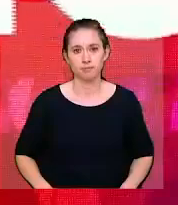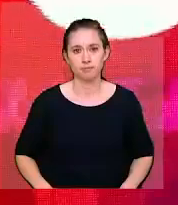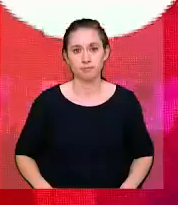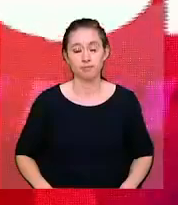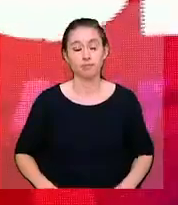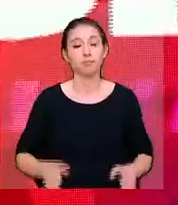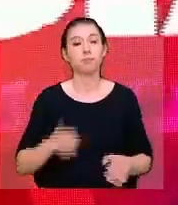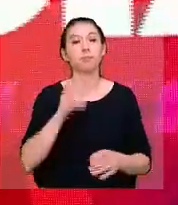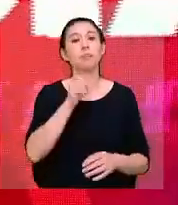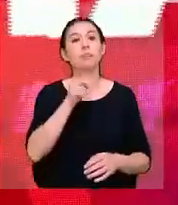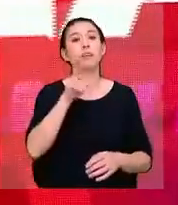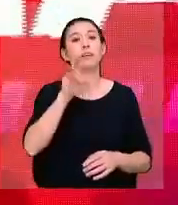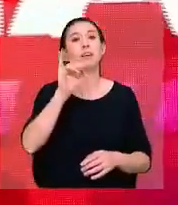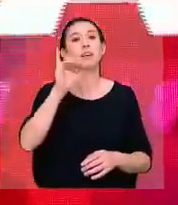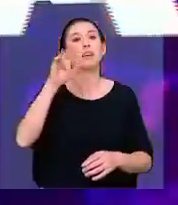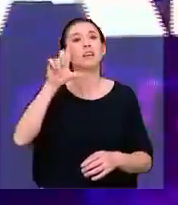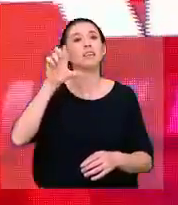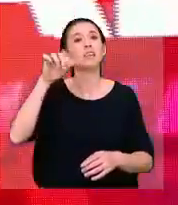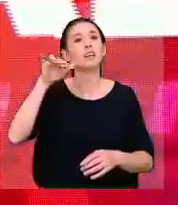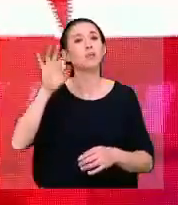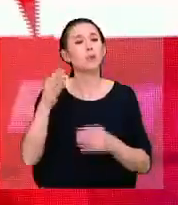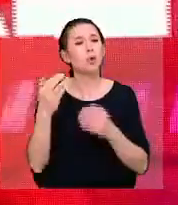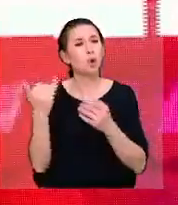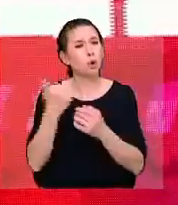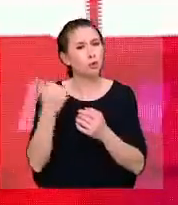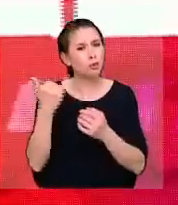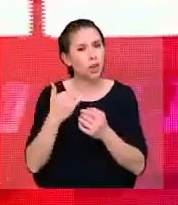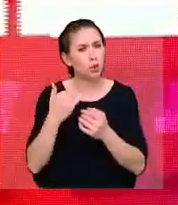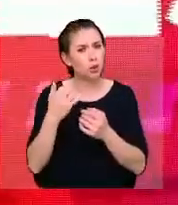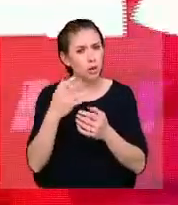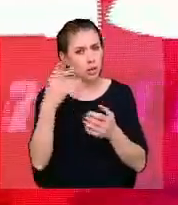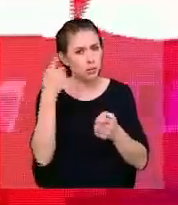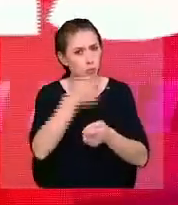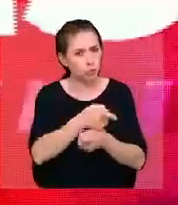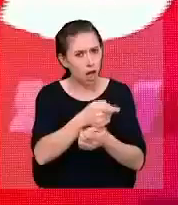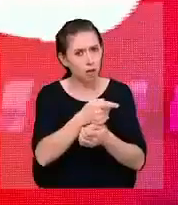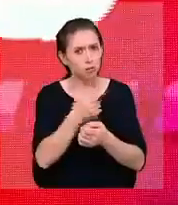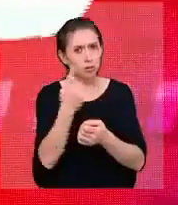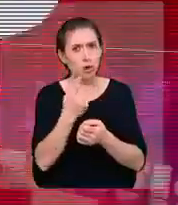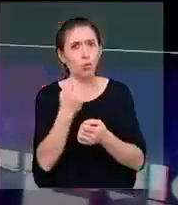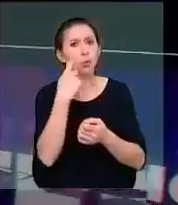Guillermo, contanos a quienes imputaron por el crimen de una mujer ocurrido en Manga.